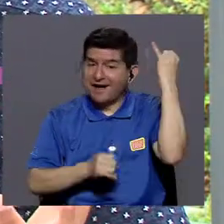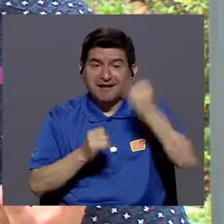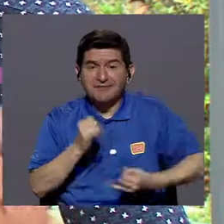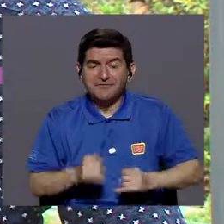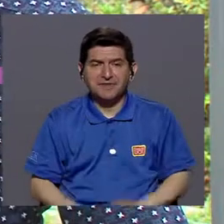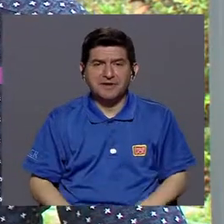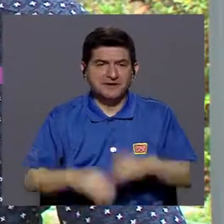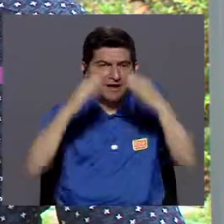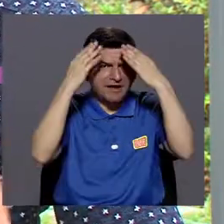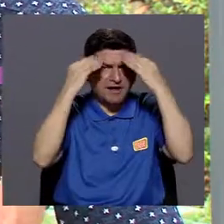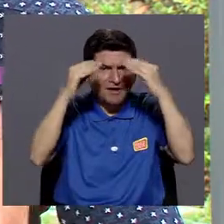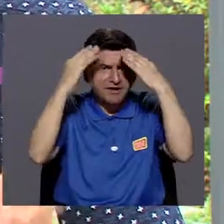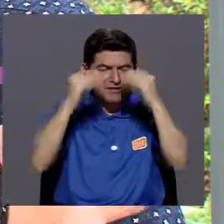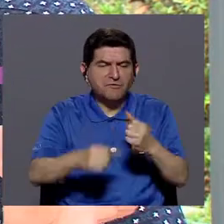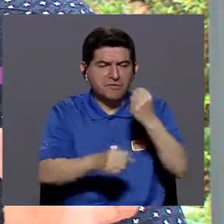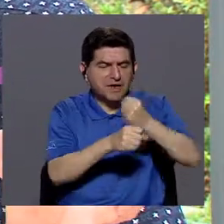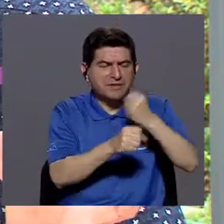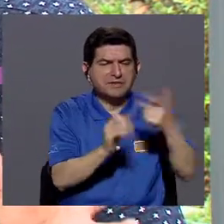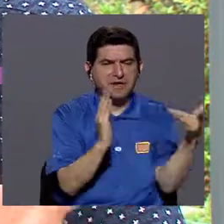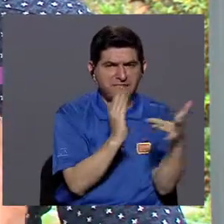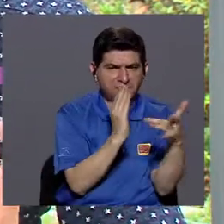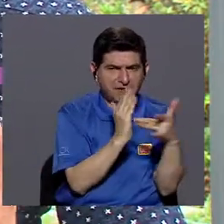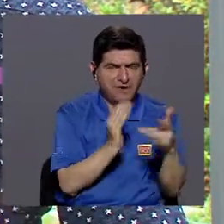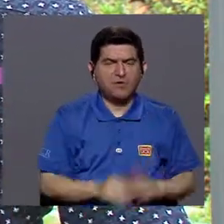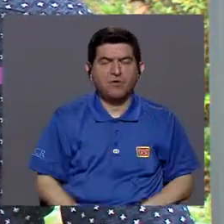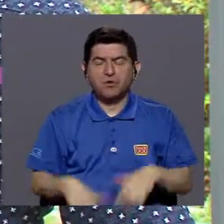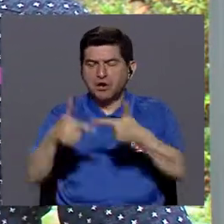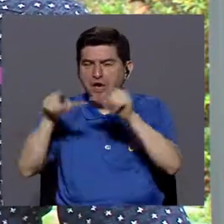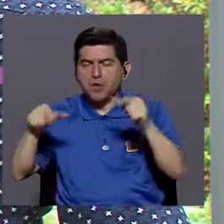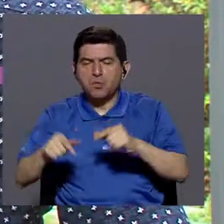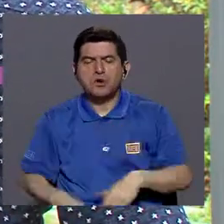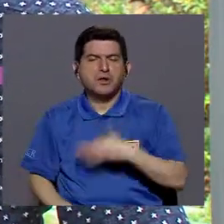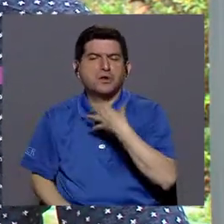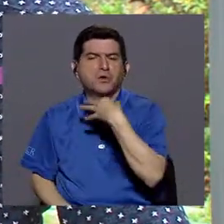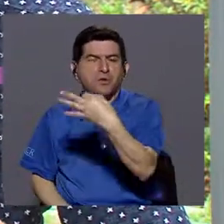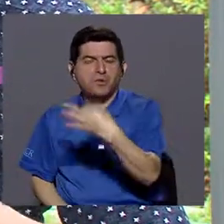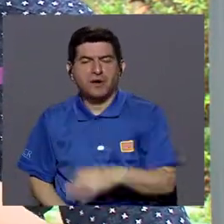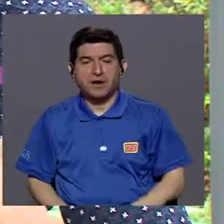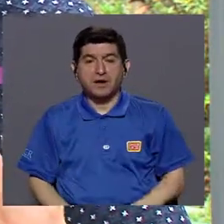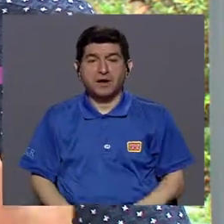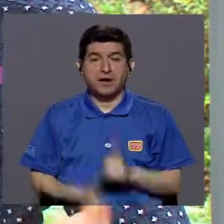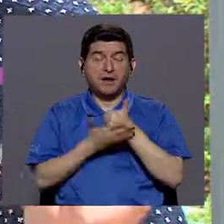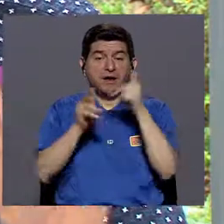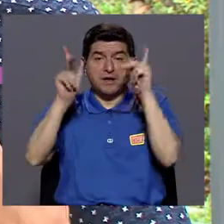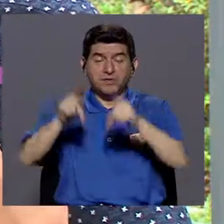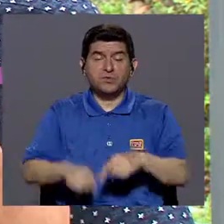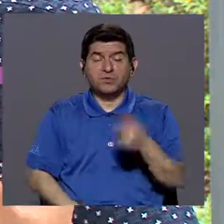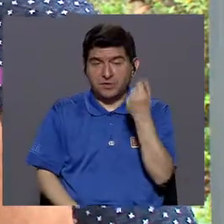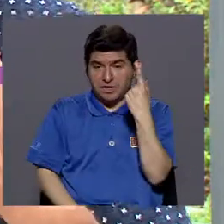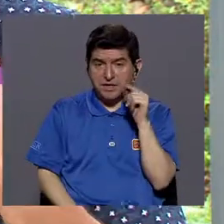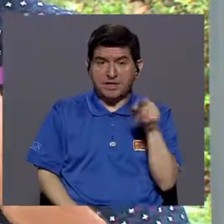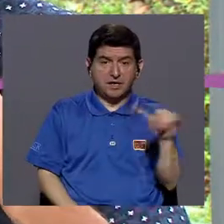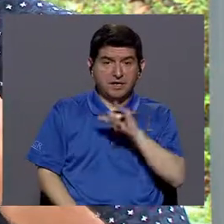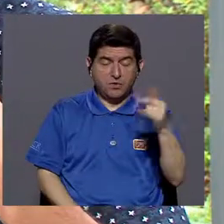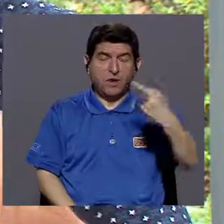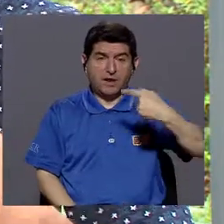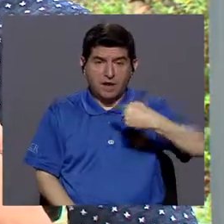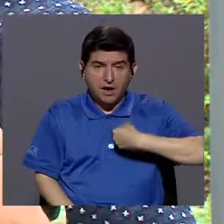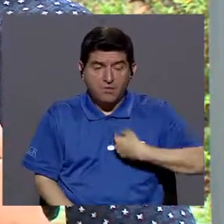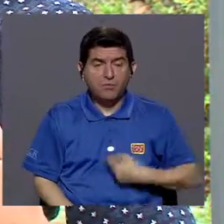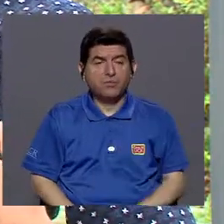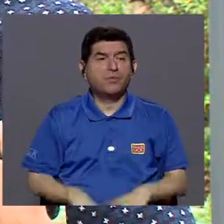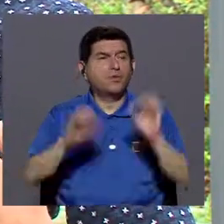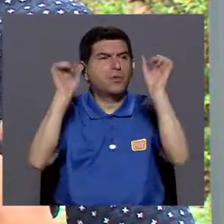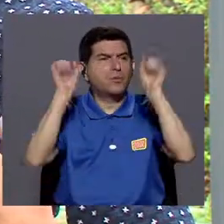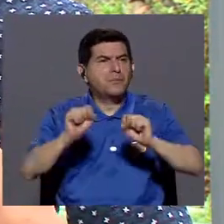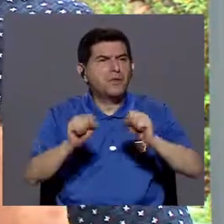cuentas, informar sobre lo que se hace técnicamente a un lenguaje más cotidiano, le va a servir a la persona que lo está entendiendo y le va a servir a uno para tratar